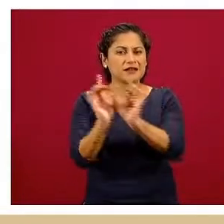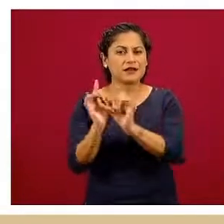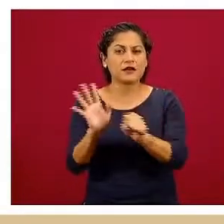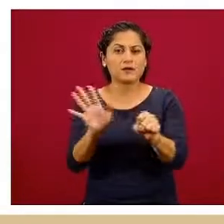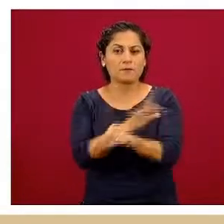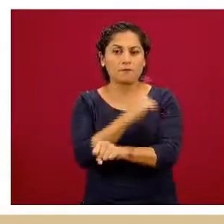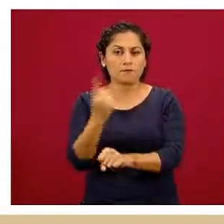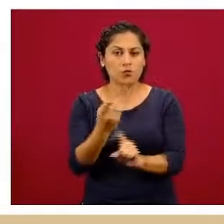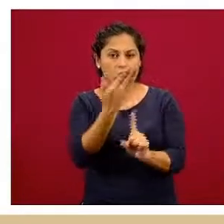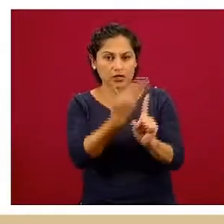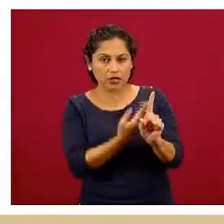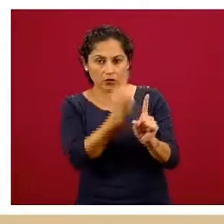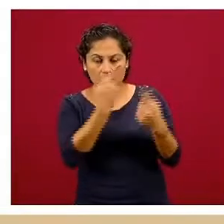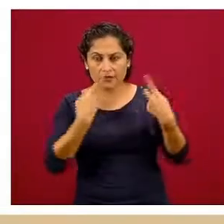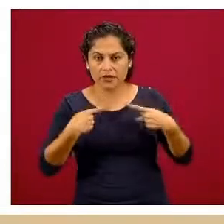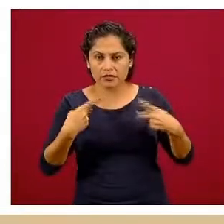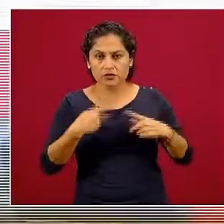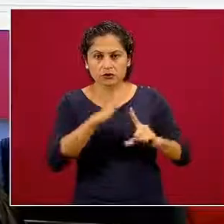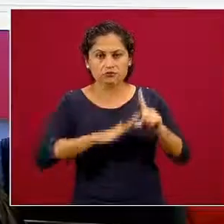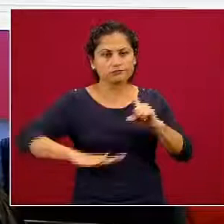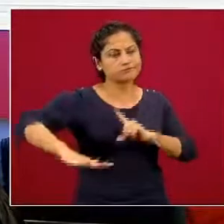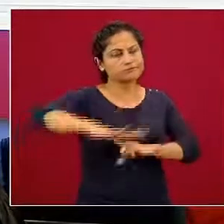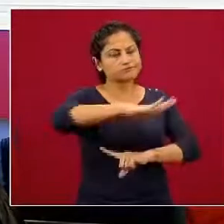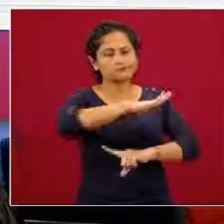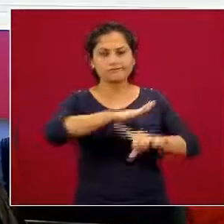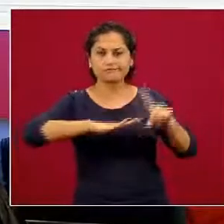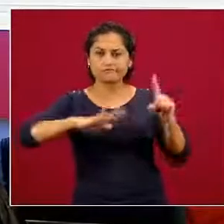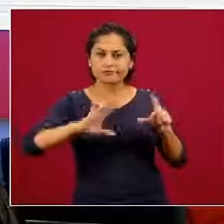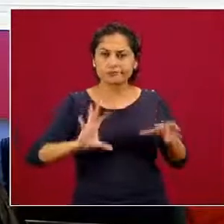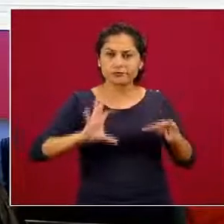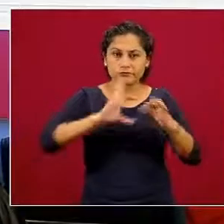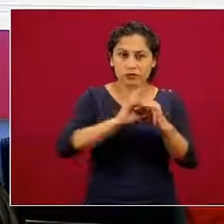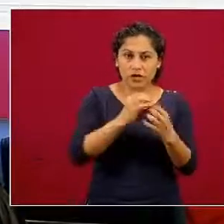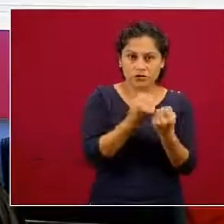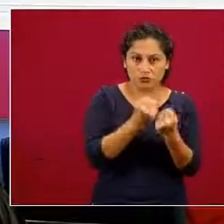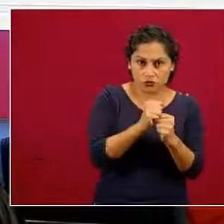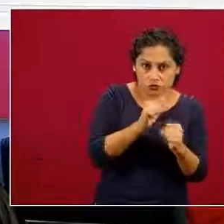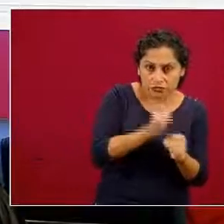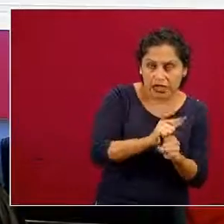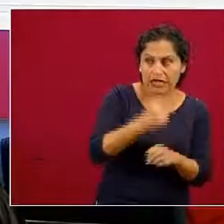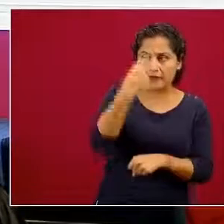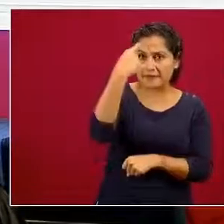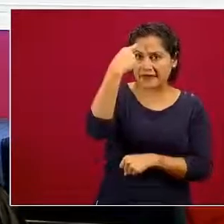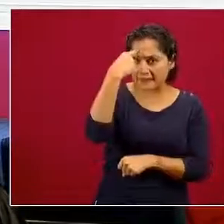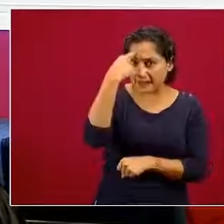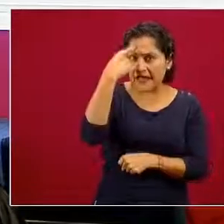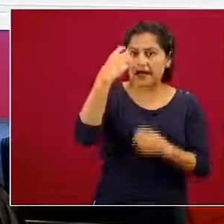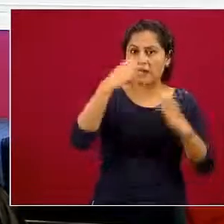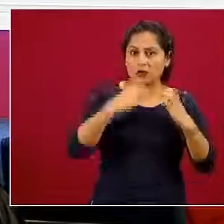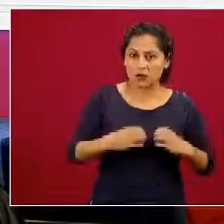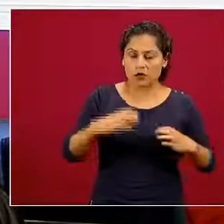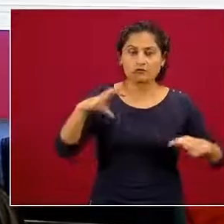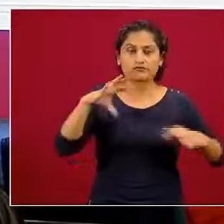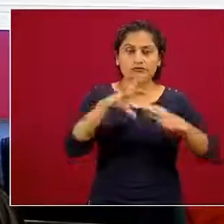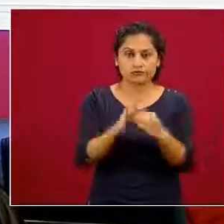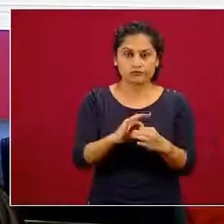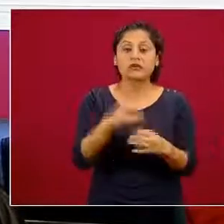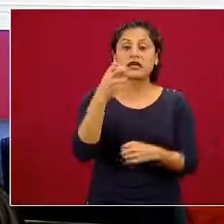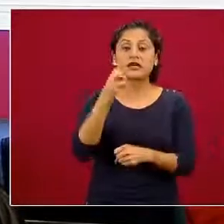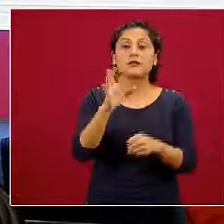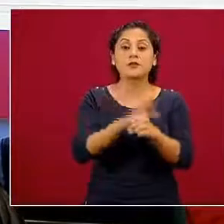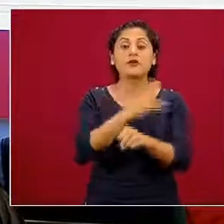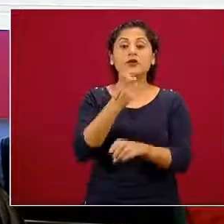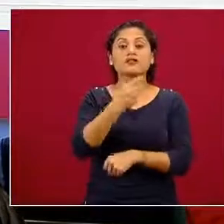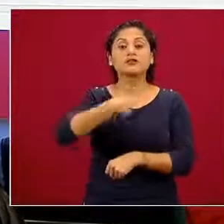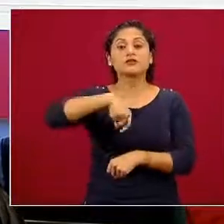humano va a tener un componente físico, uno mental y uno social. Y es por eso que hay herramientas que podemos utilizar. Ahorita